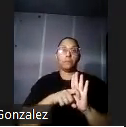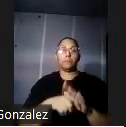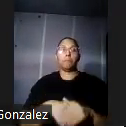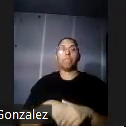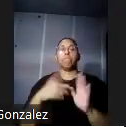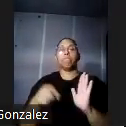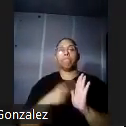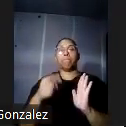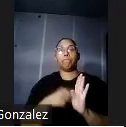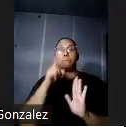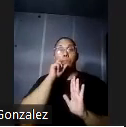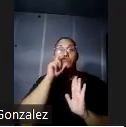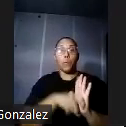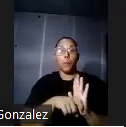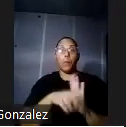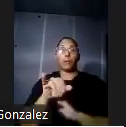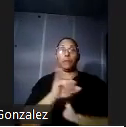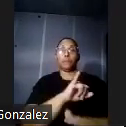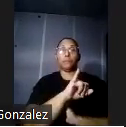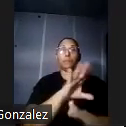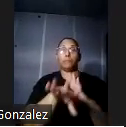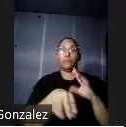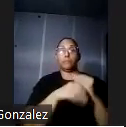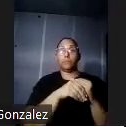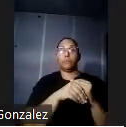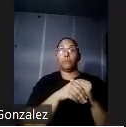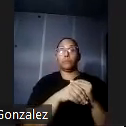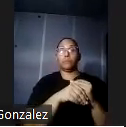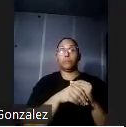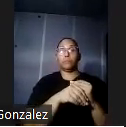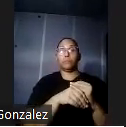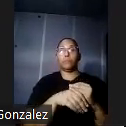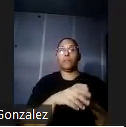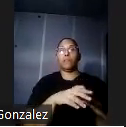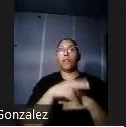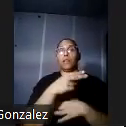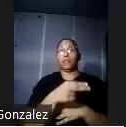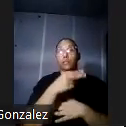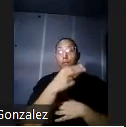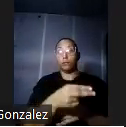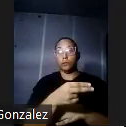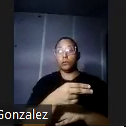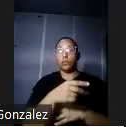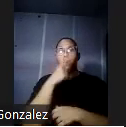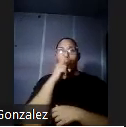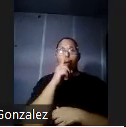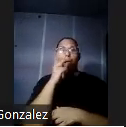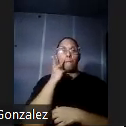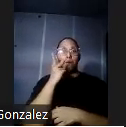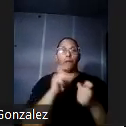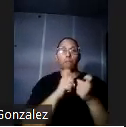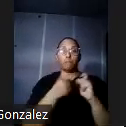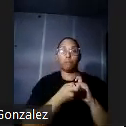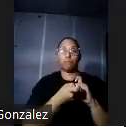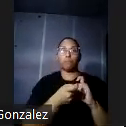algunas avenidas verán a la izquierda que acompañe alguna fotografía histórica de esa parte de la casa para ambientarlo como